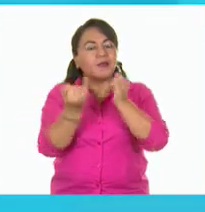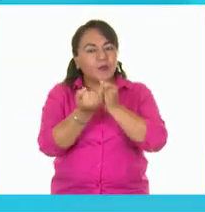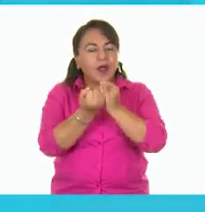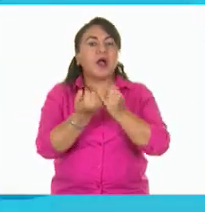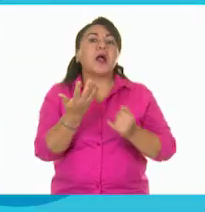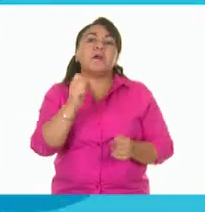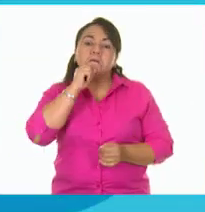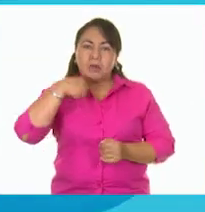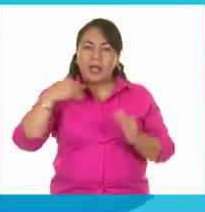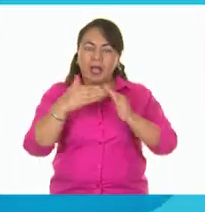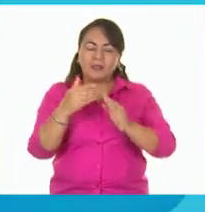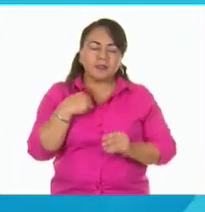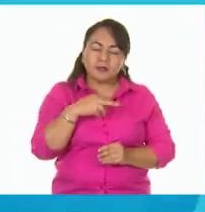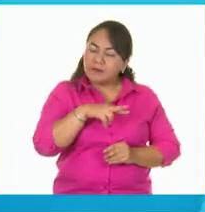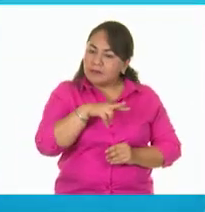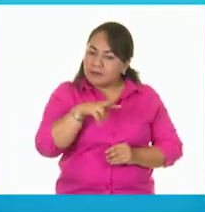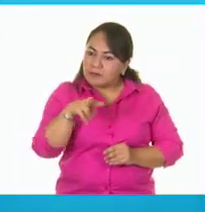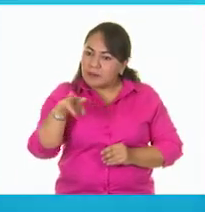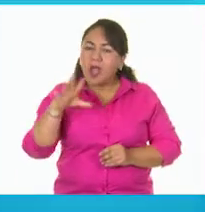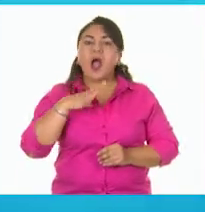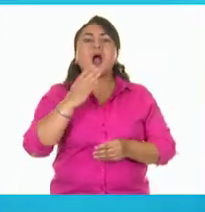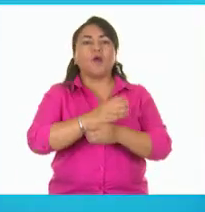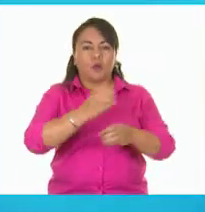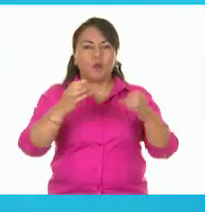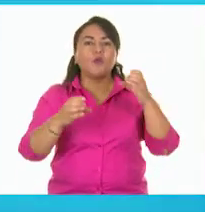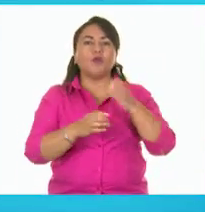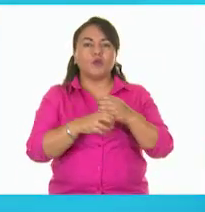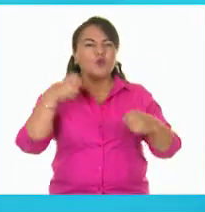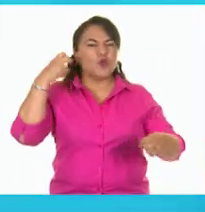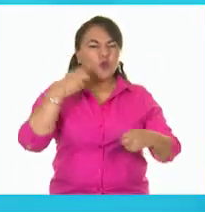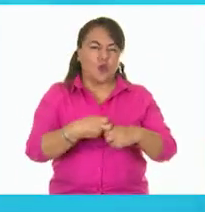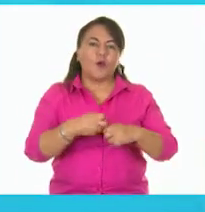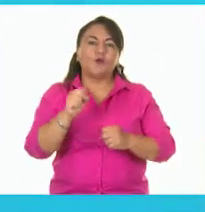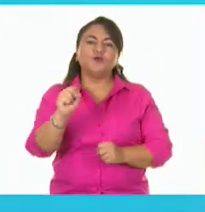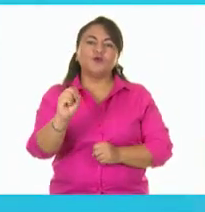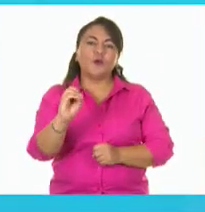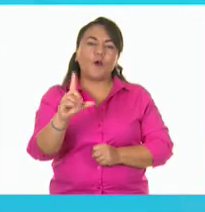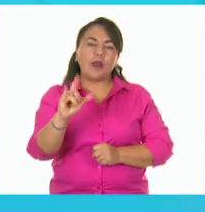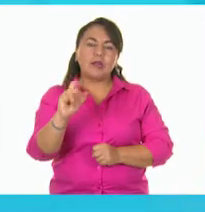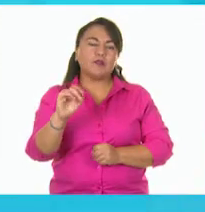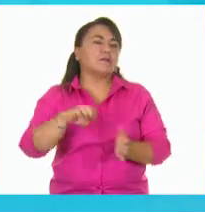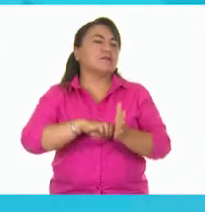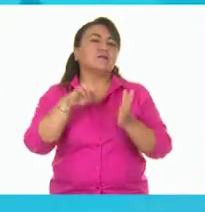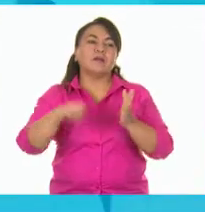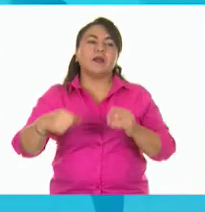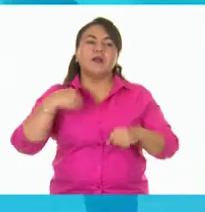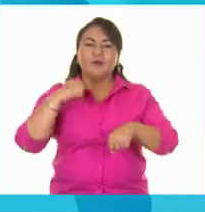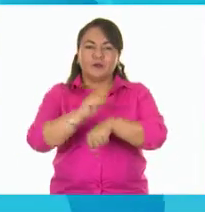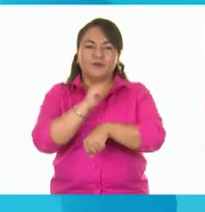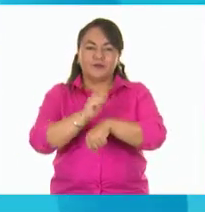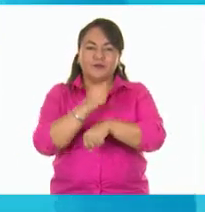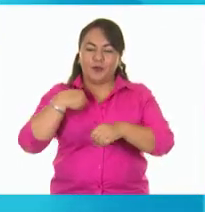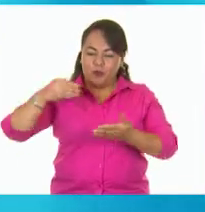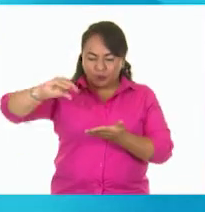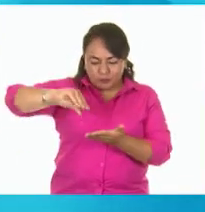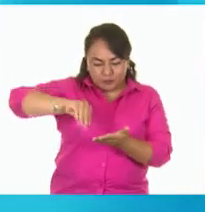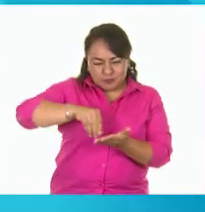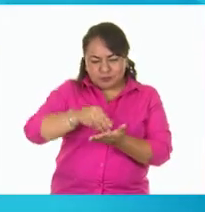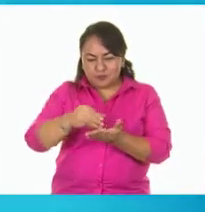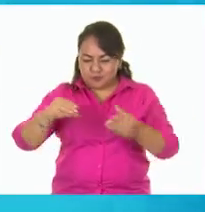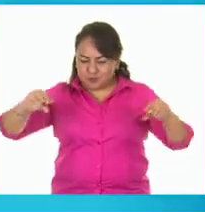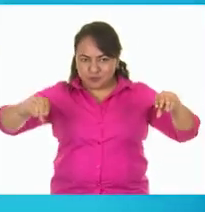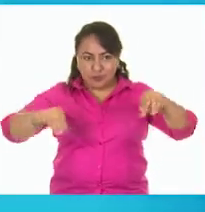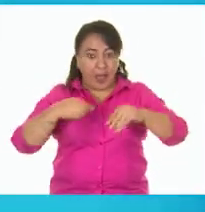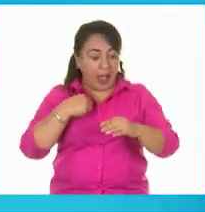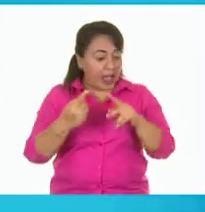en mi casa se encuentran objetos en estado sólido como lo son mis coches con los que juego al terminar